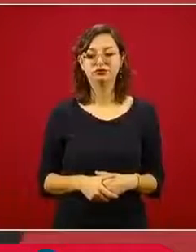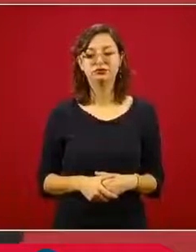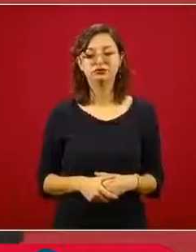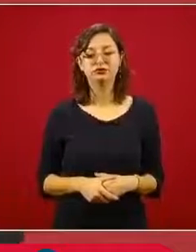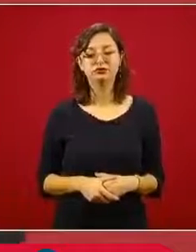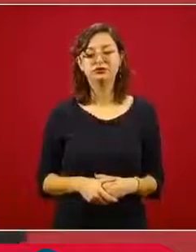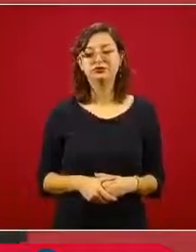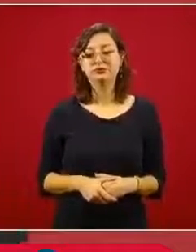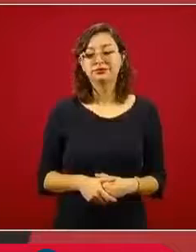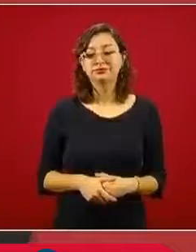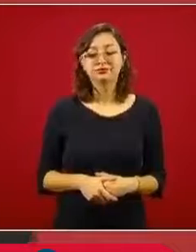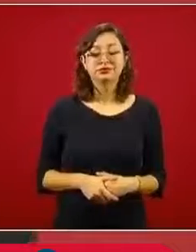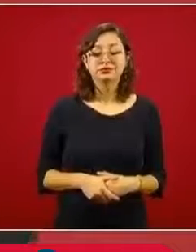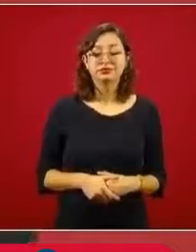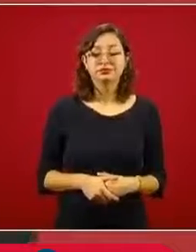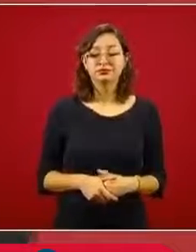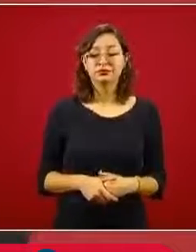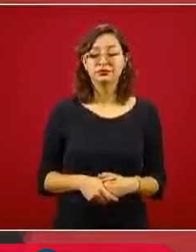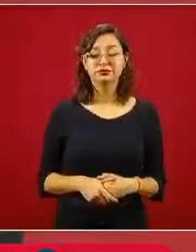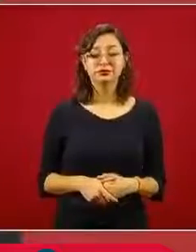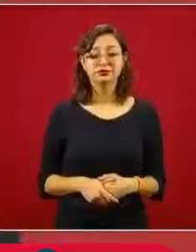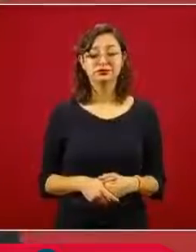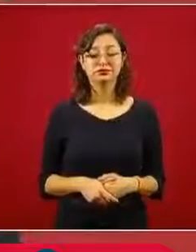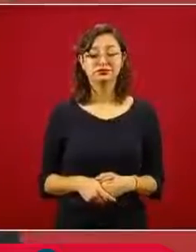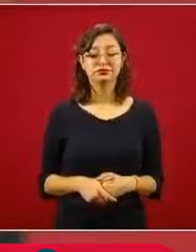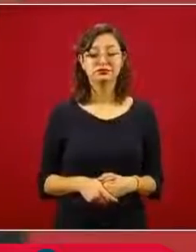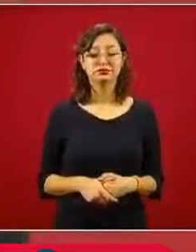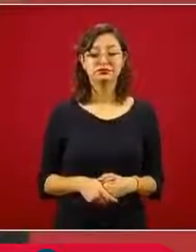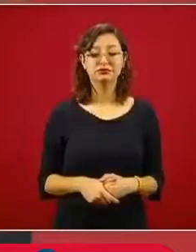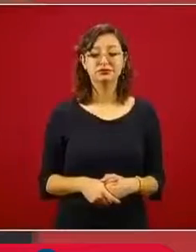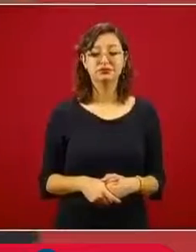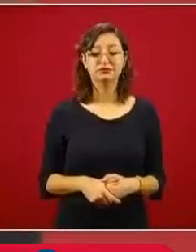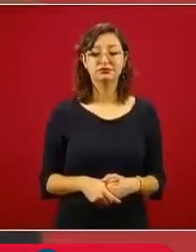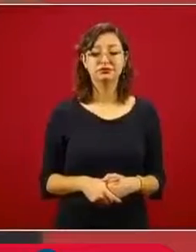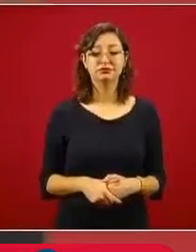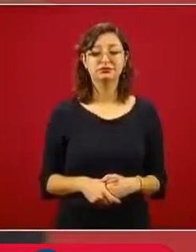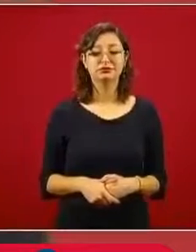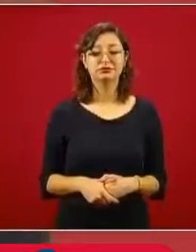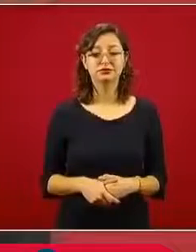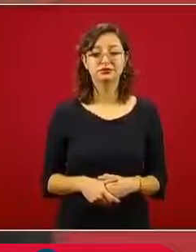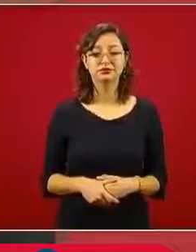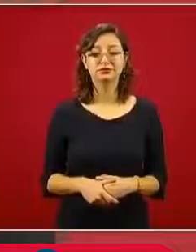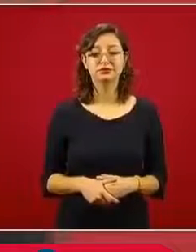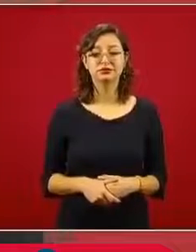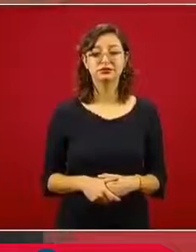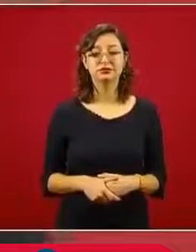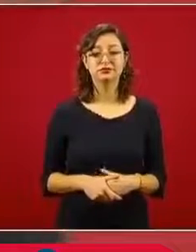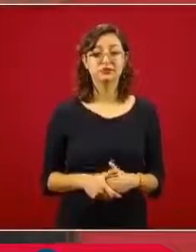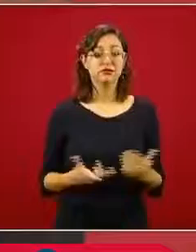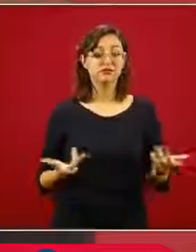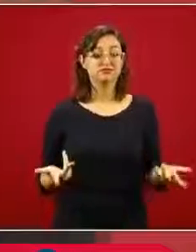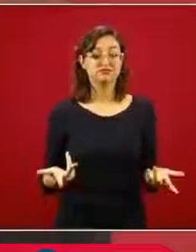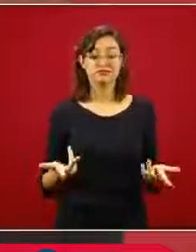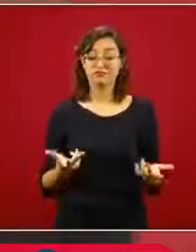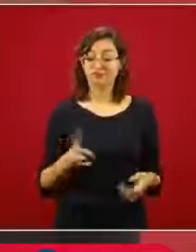En esas irregularidades,